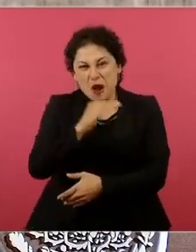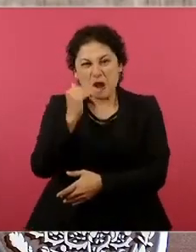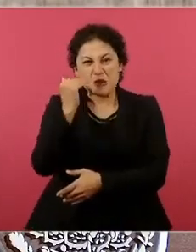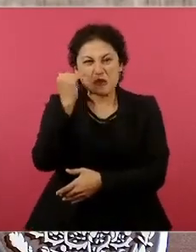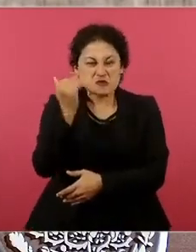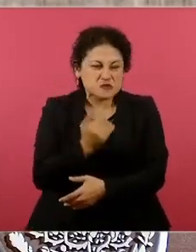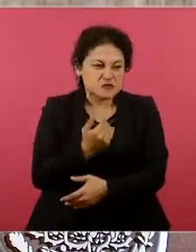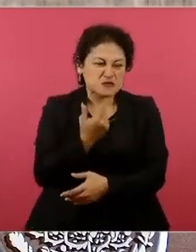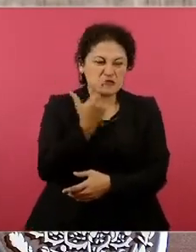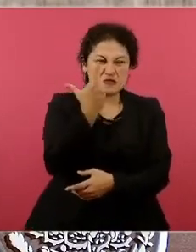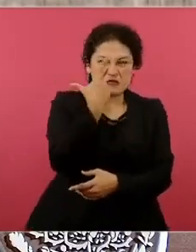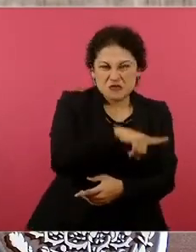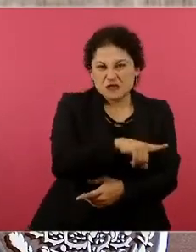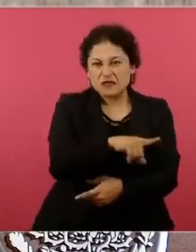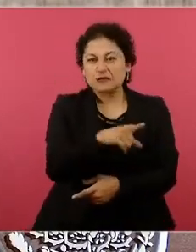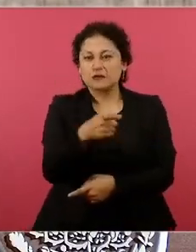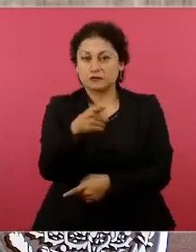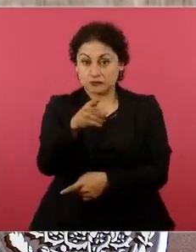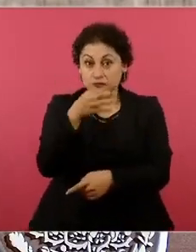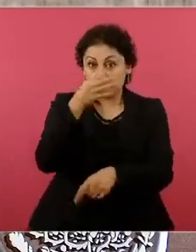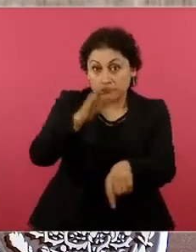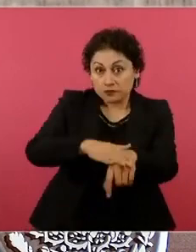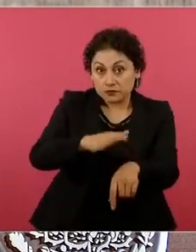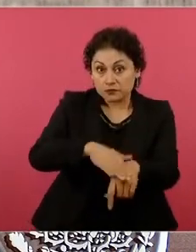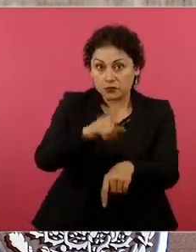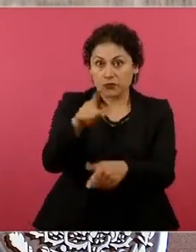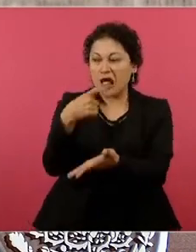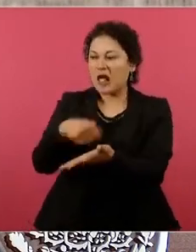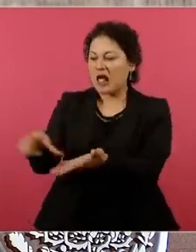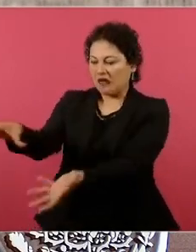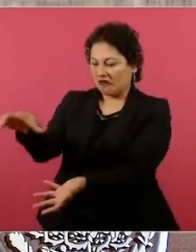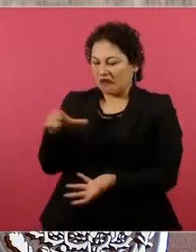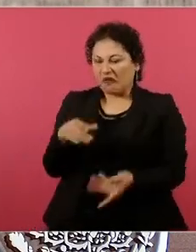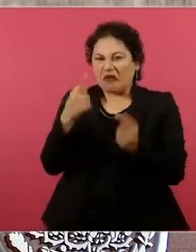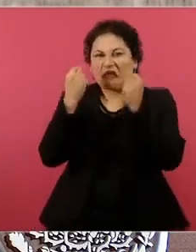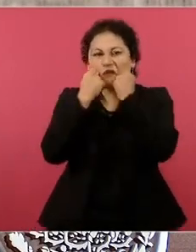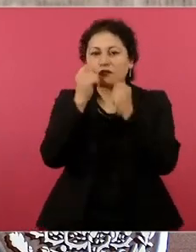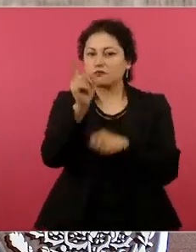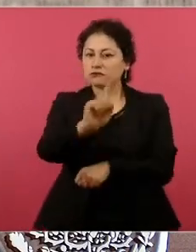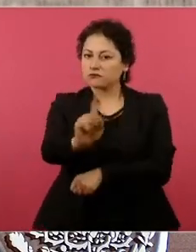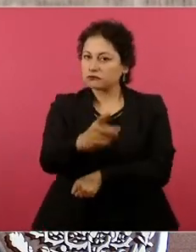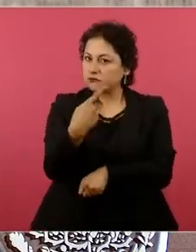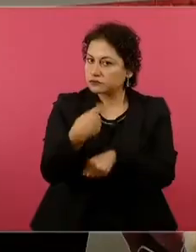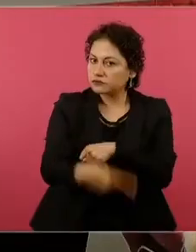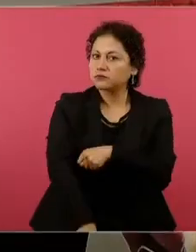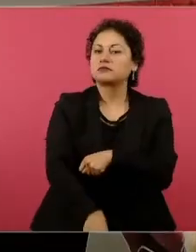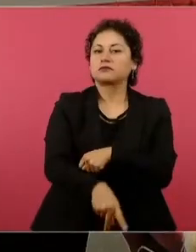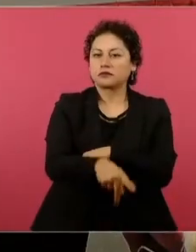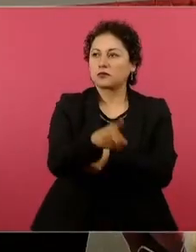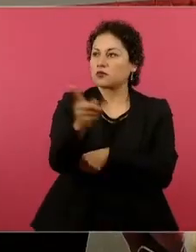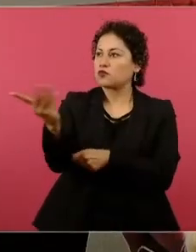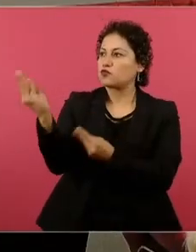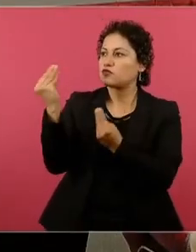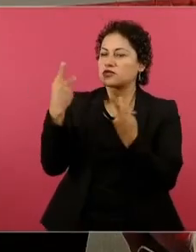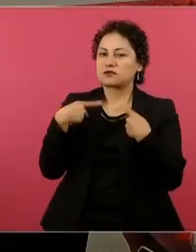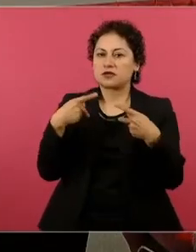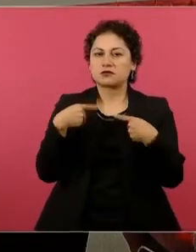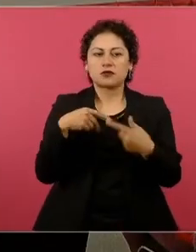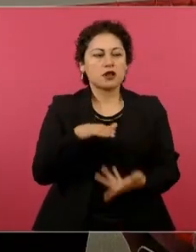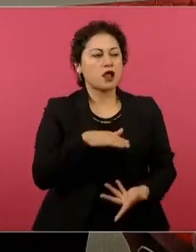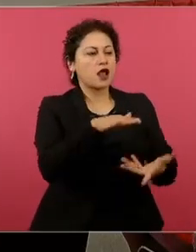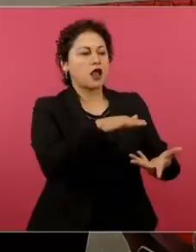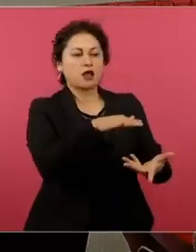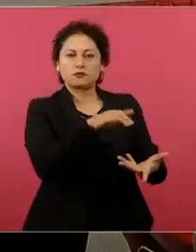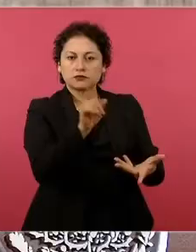reciban un cilindro en mal estado, es mucho peligro, hay muchos proveedores, no lo reciban, devuélvanlo, es muy